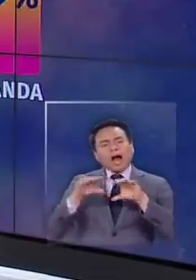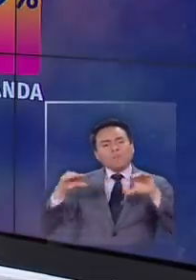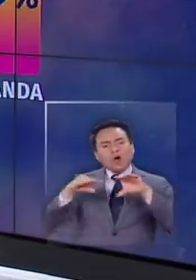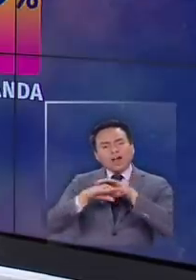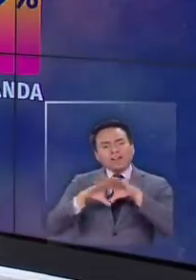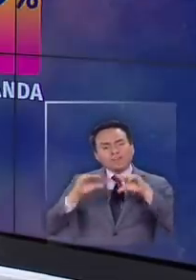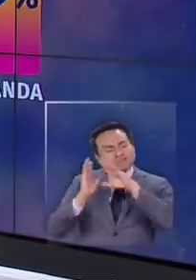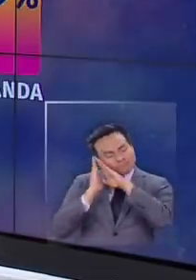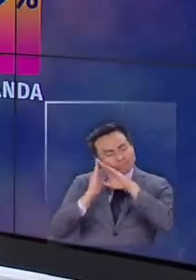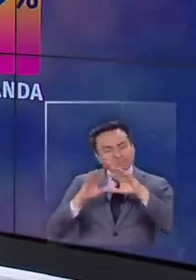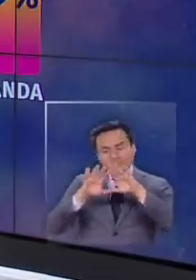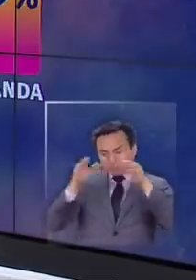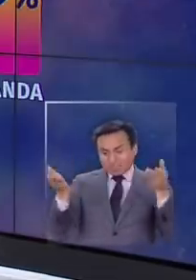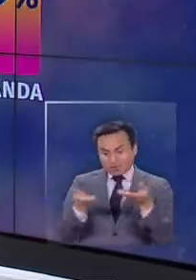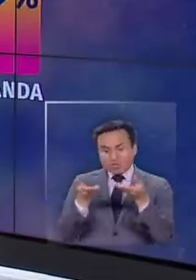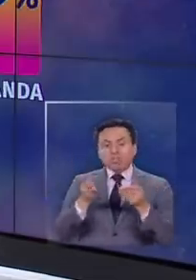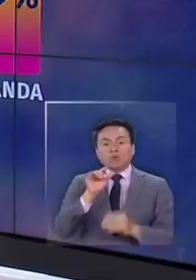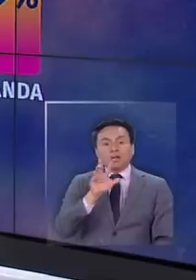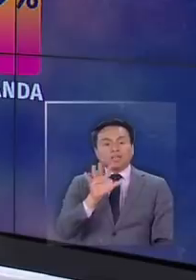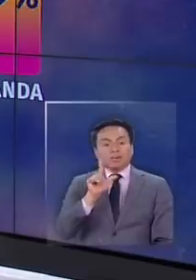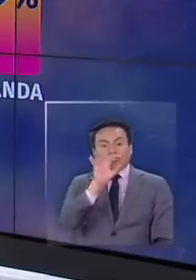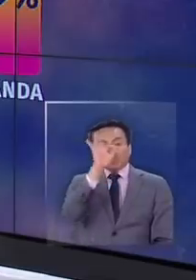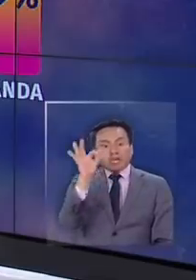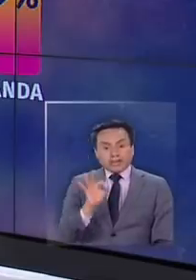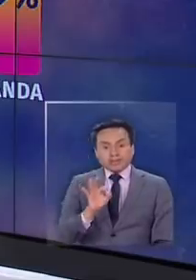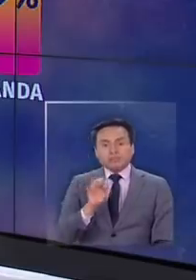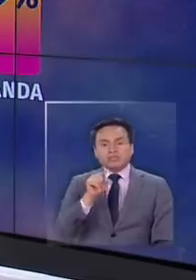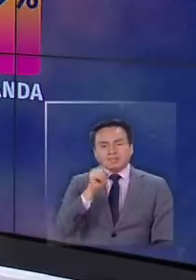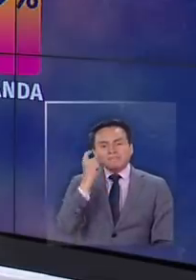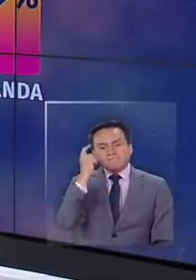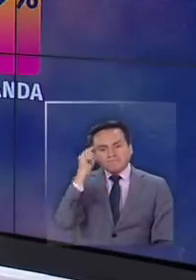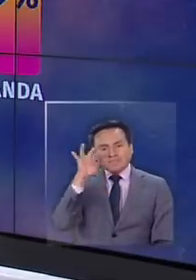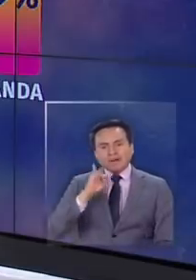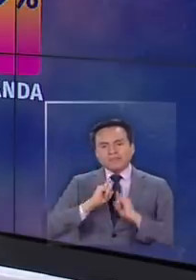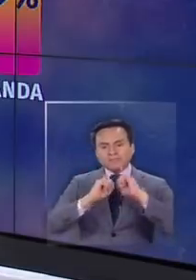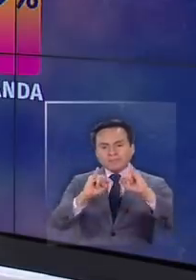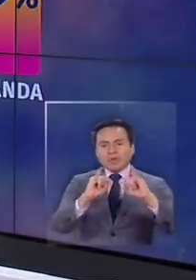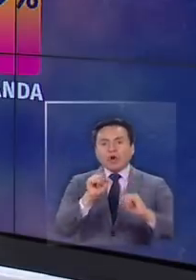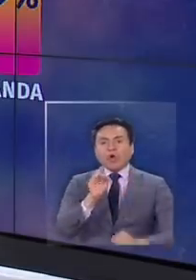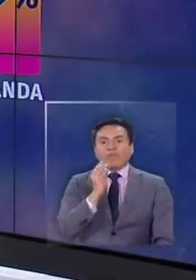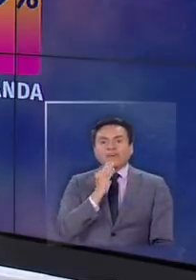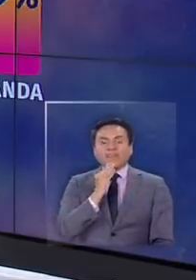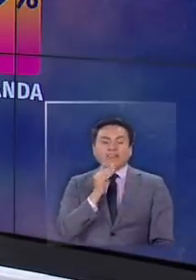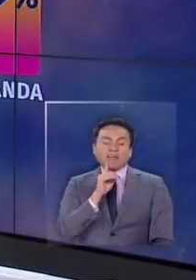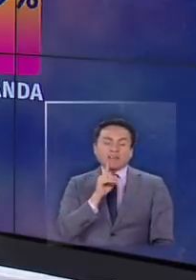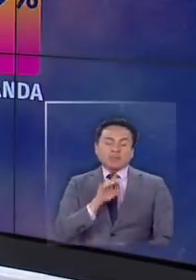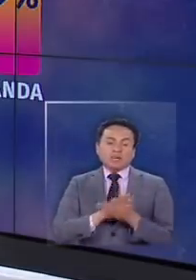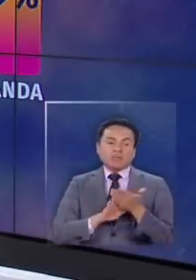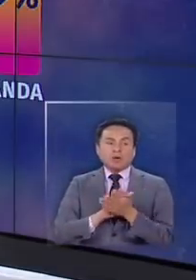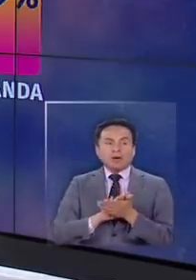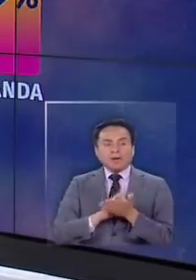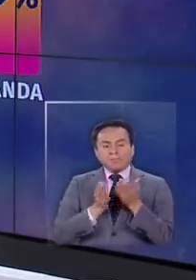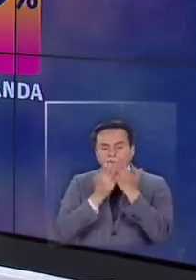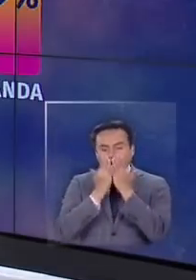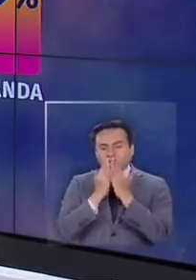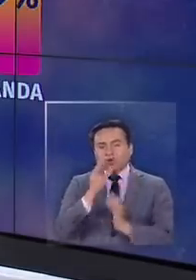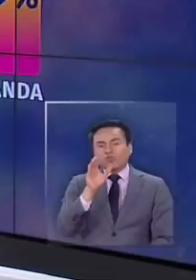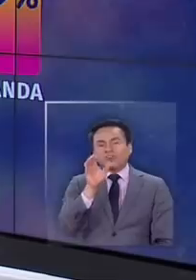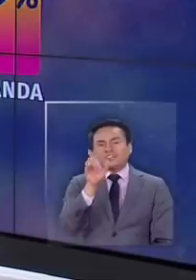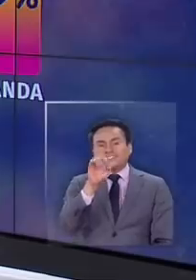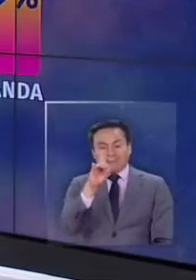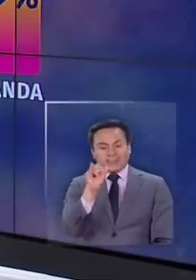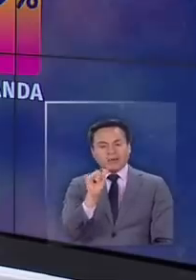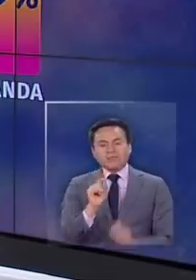clásica, 57%, para que usted lo vaya sabiendo. Si tiene algo de seda, un pañuelo de seda, por ejemplo, y se lo pone,